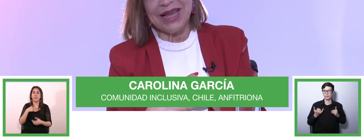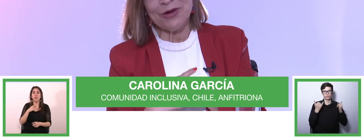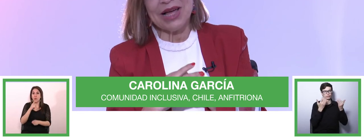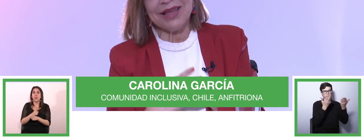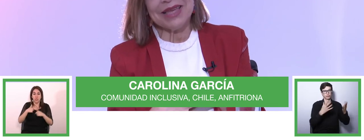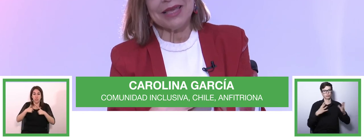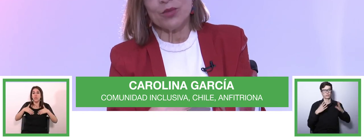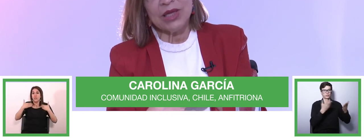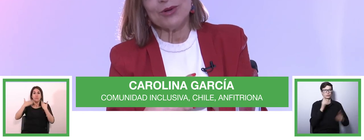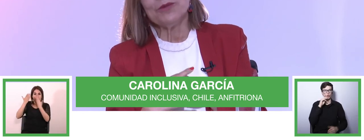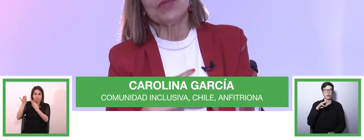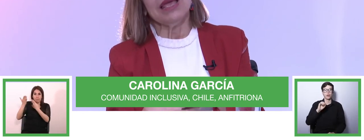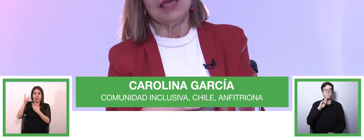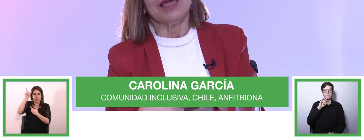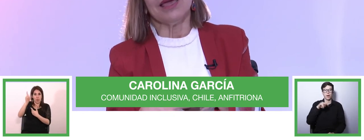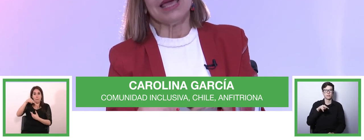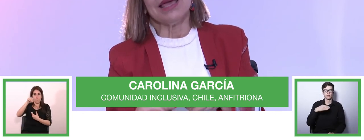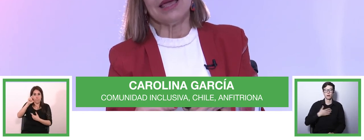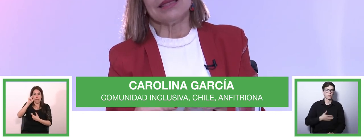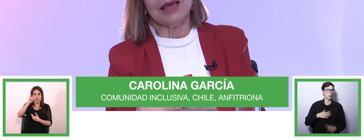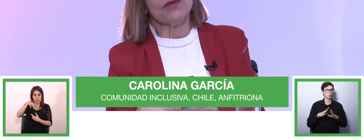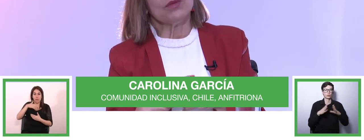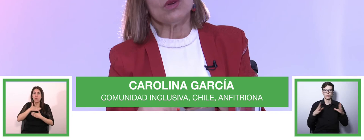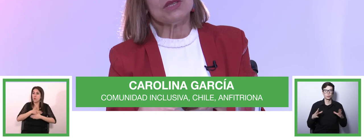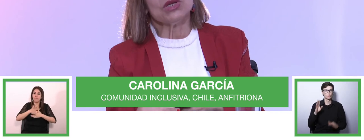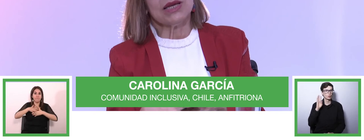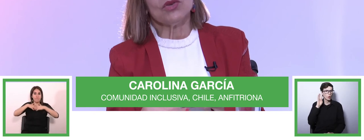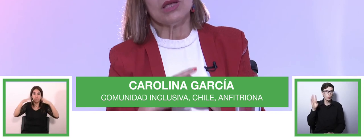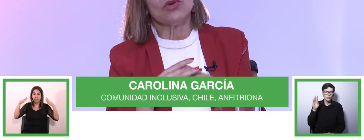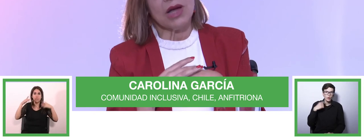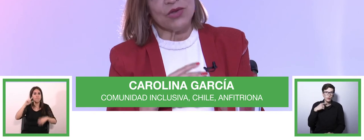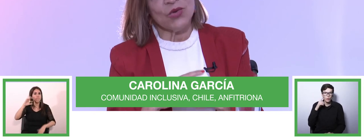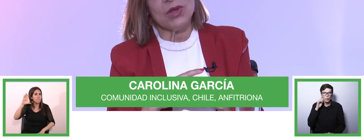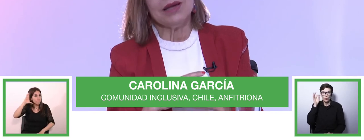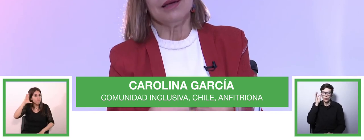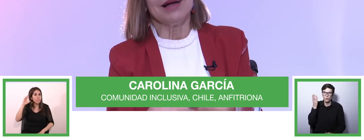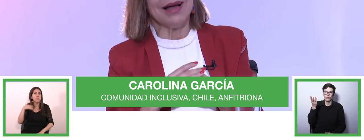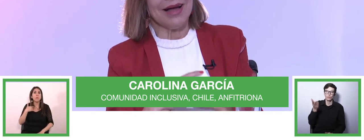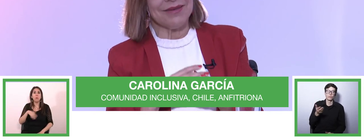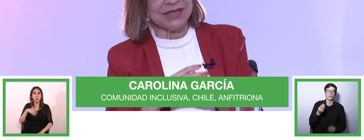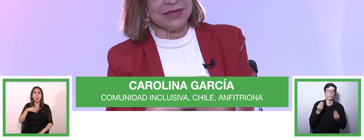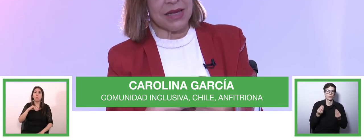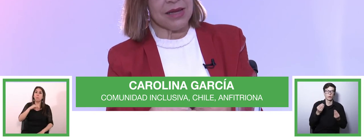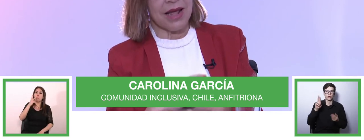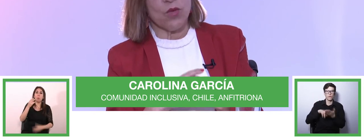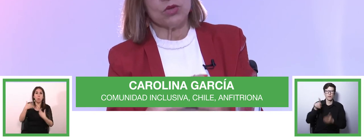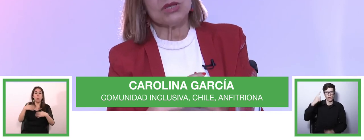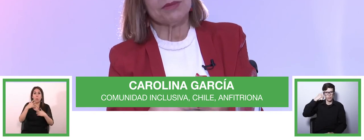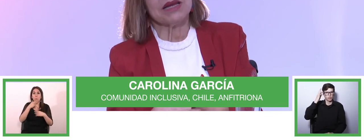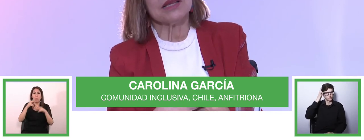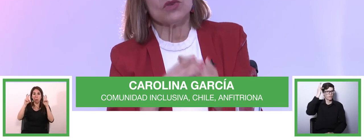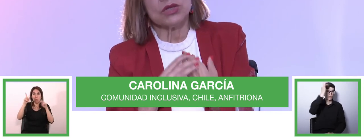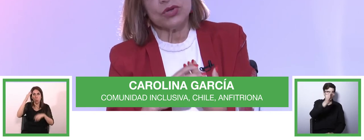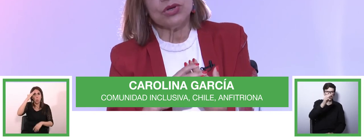escucharlo cada vez que puedo ya que fue muy visionario y nos ayuda a avanzar a un